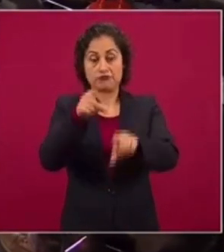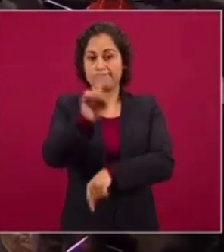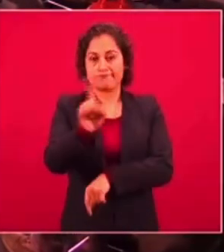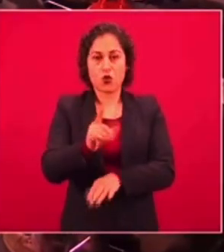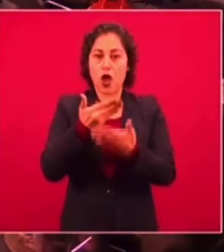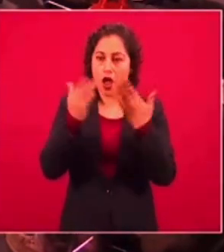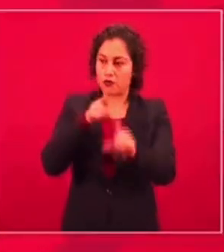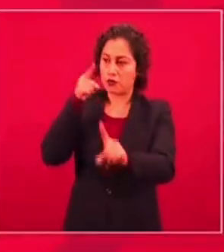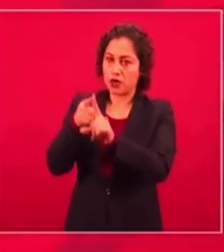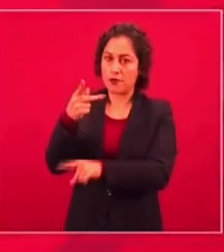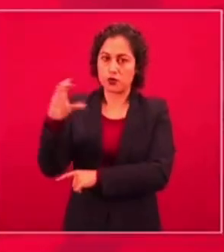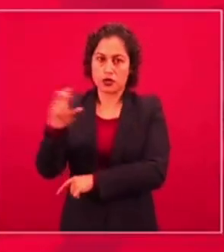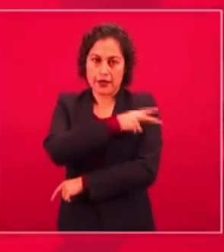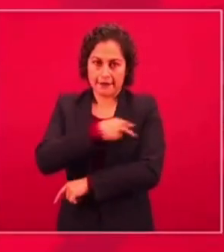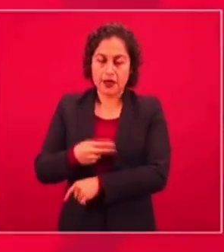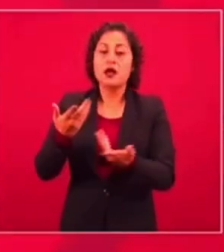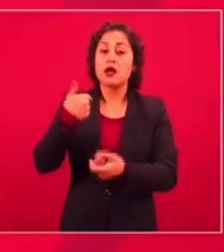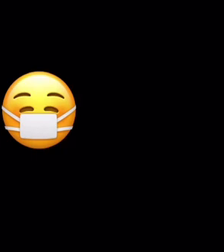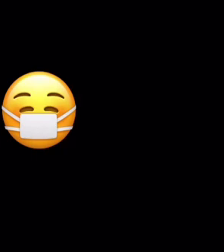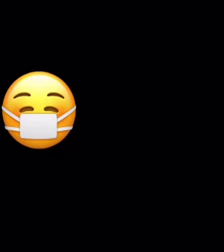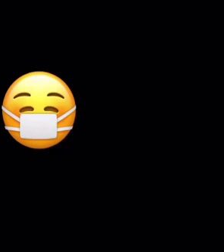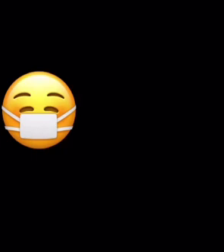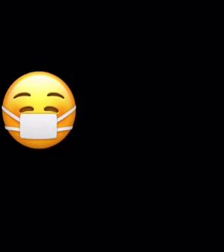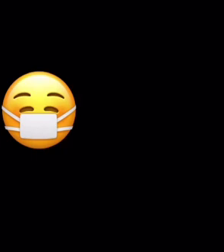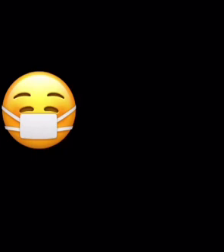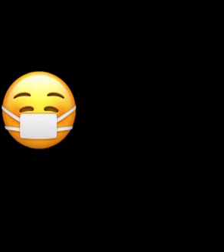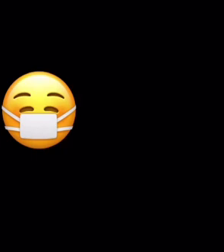protección civil. Voy a emitir un decreto con ese propósito.